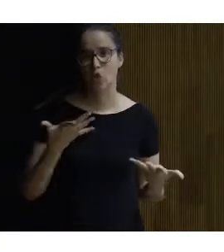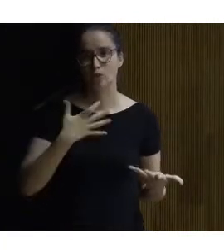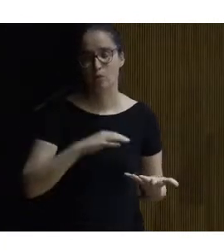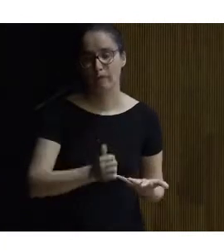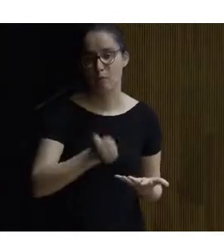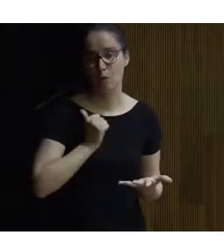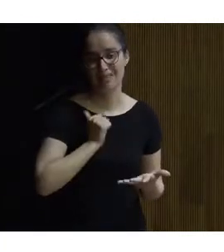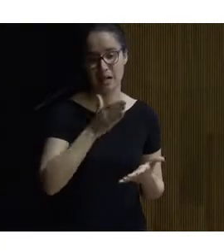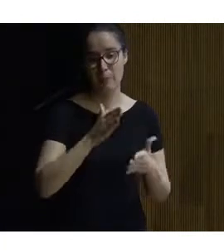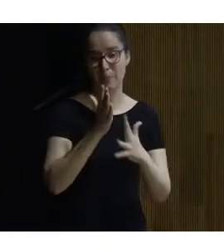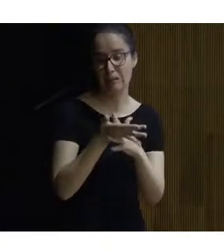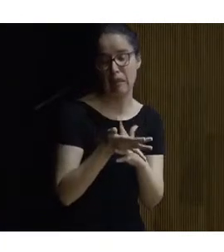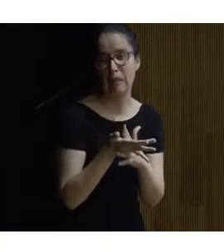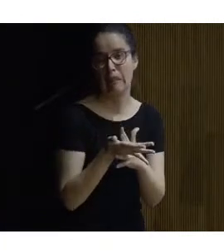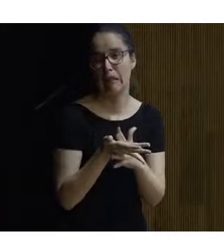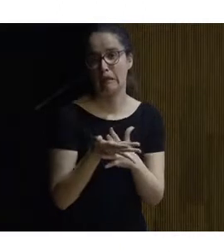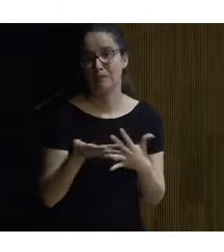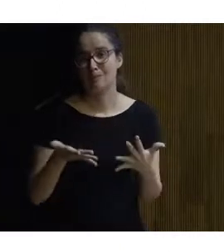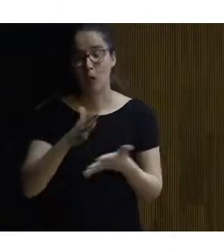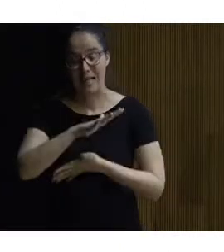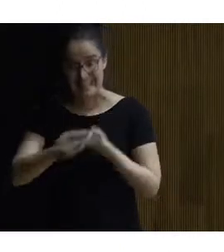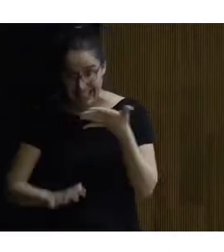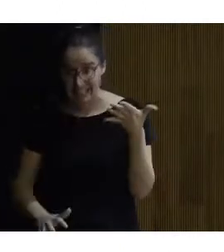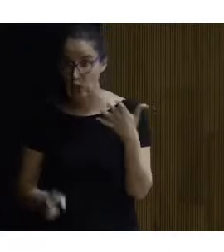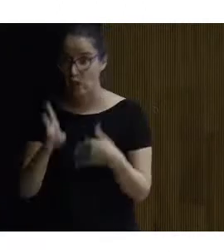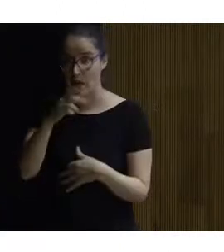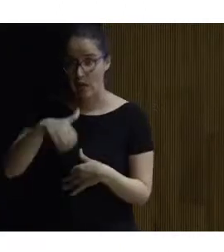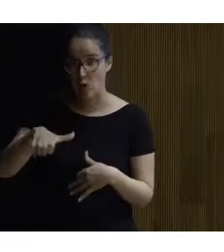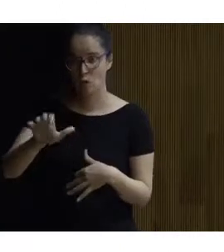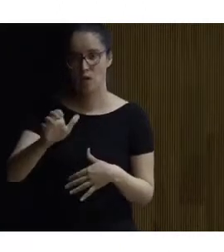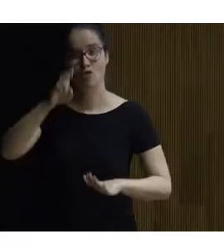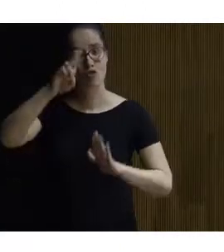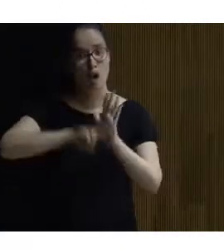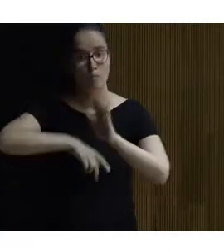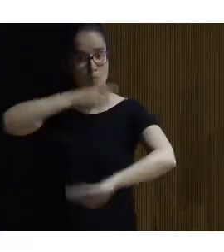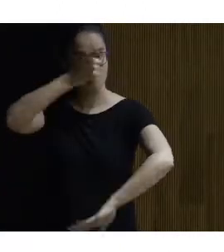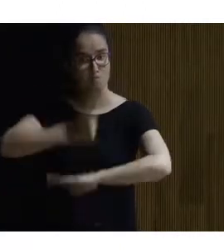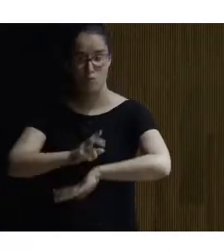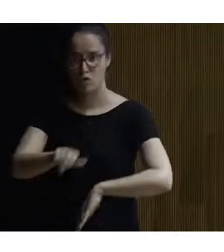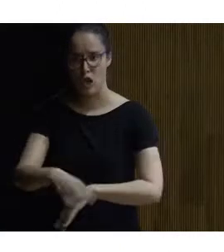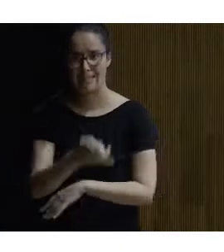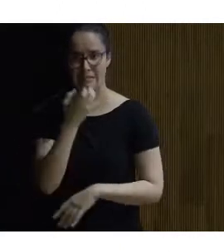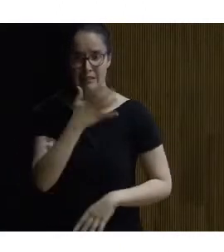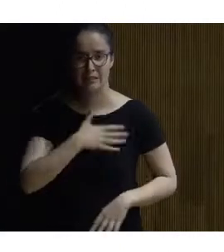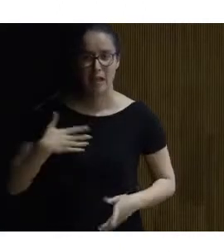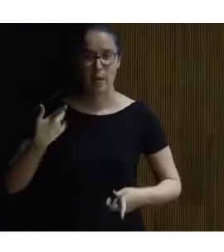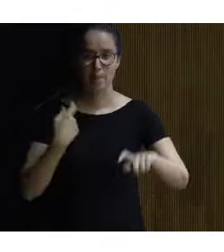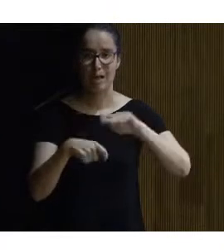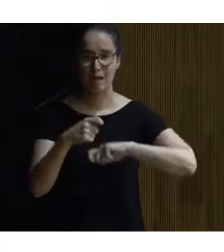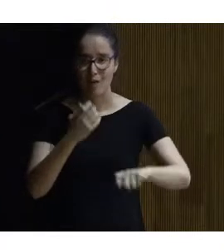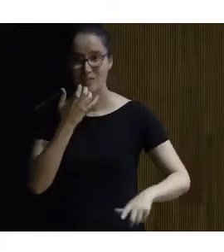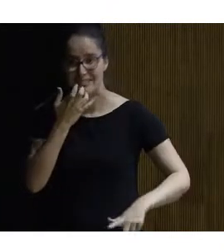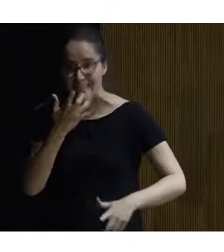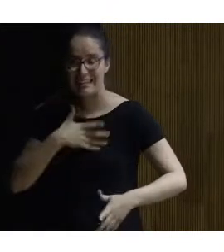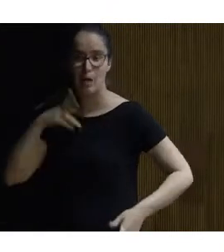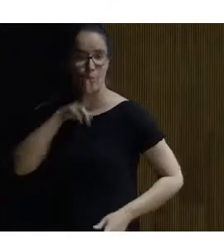aprovechar esta parte pero el texto en sí no es una norma que haya dicho si se quiere hacer un mercado si se